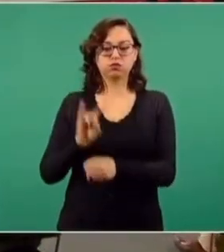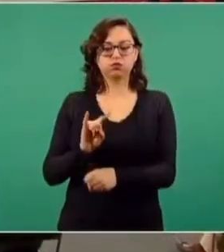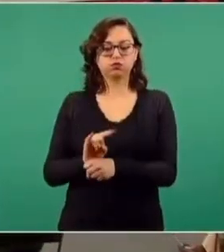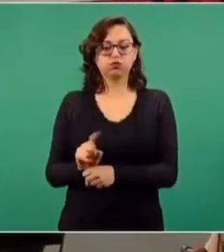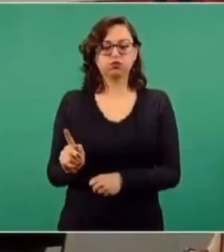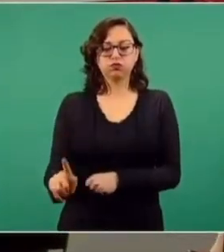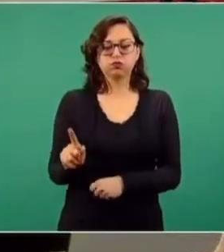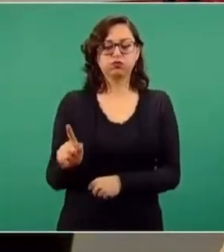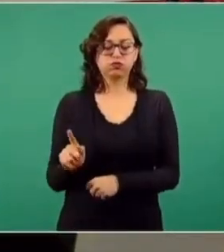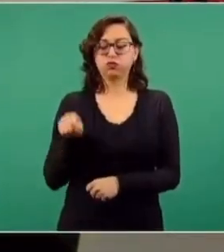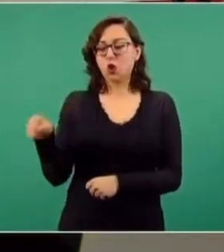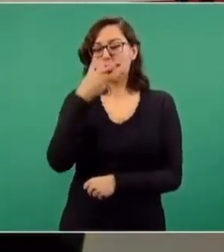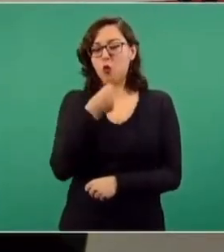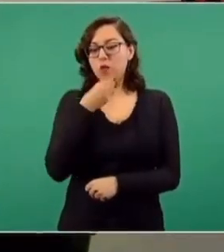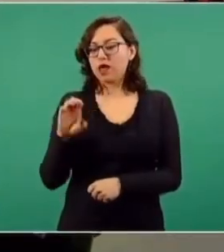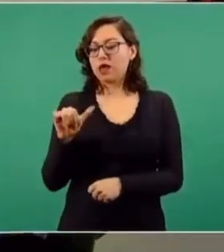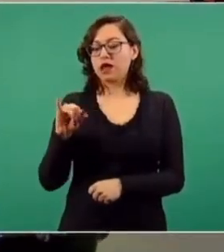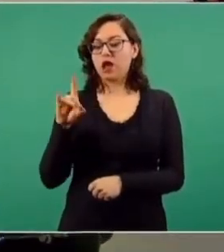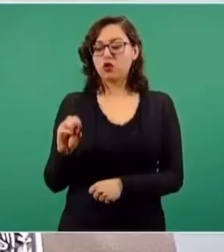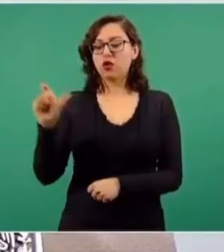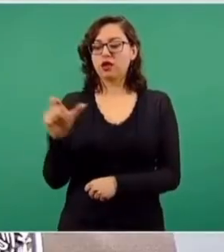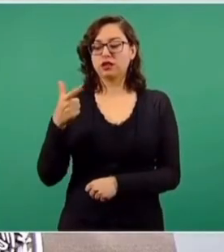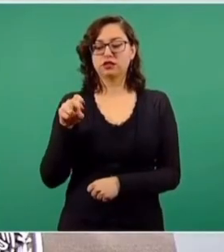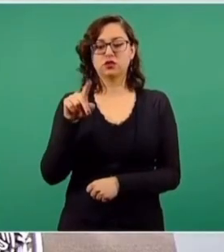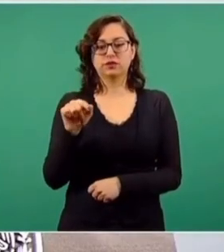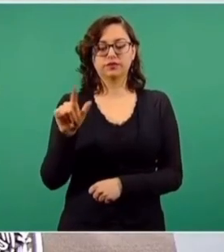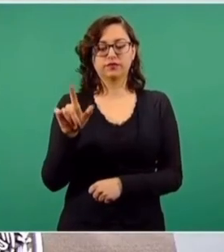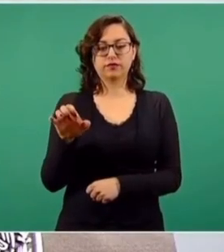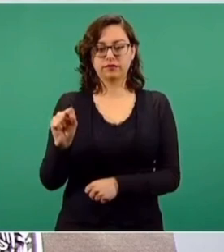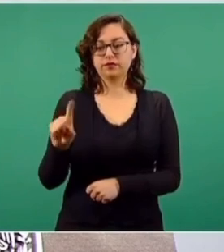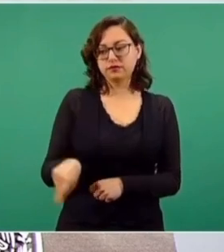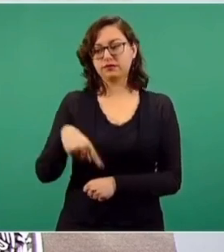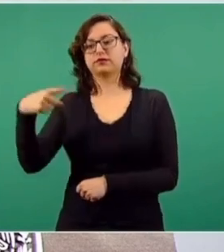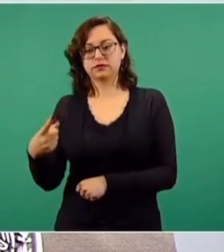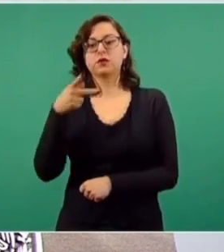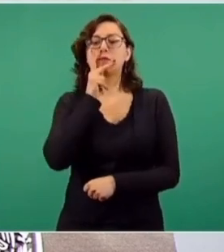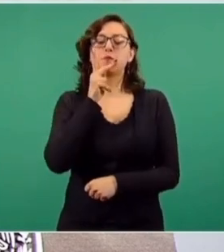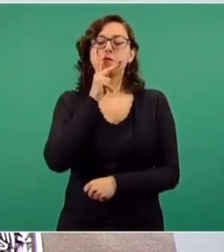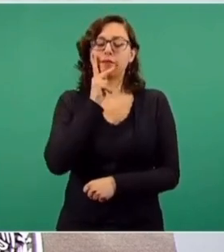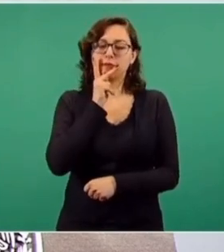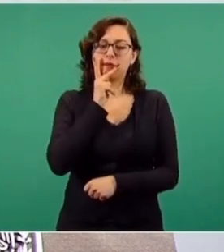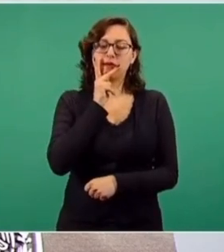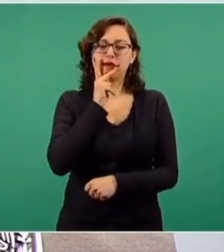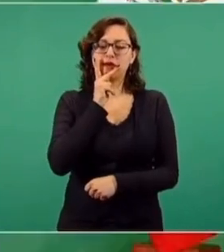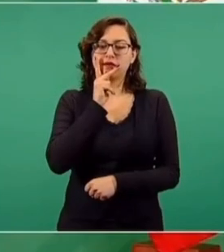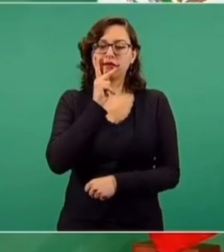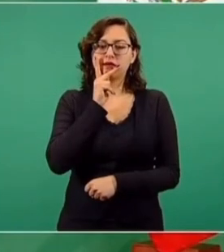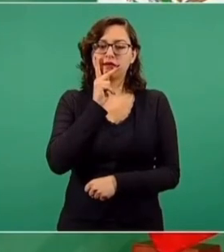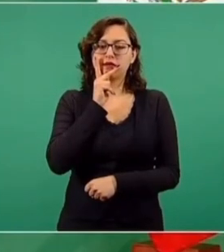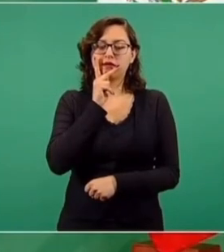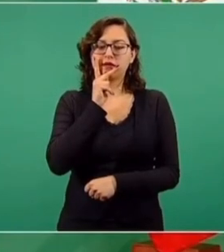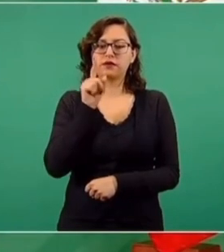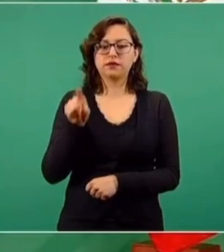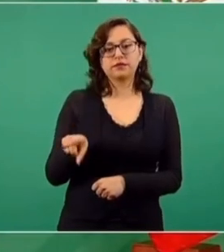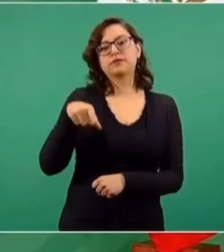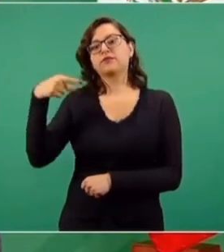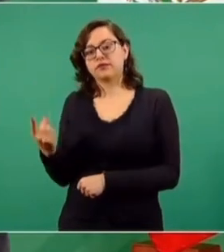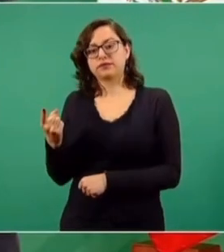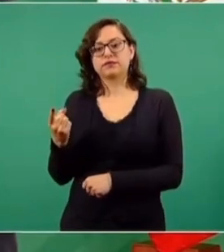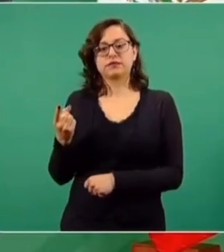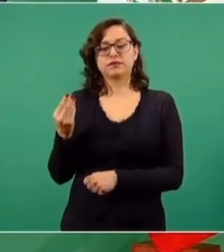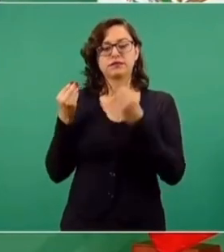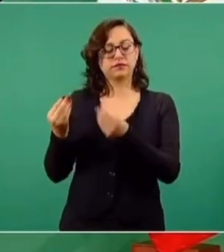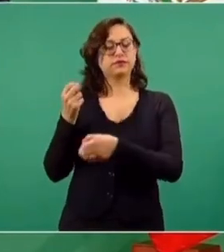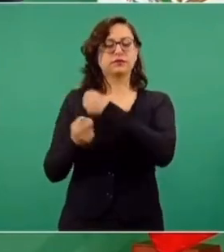Claudio X. González es hijo de Claudio X. González, papá, que ha sido por mucho tiempo